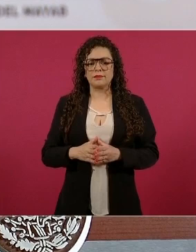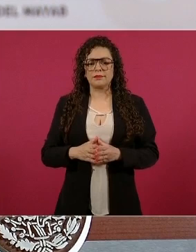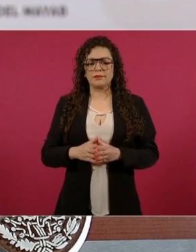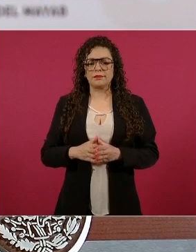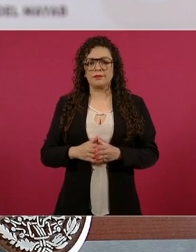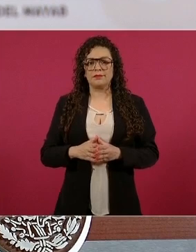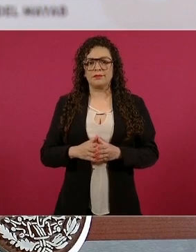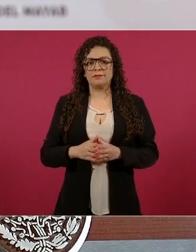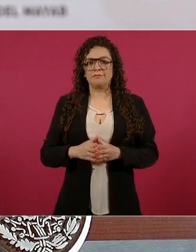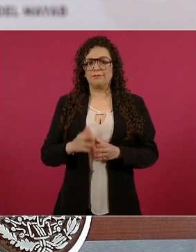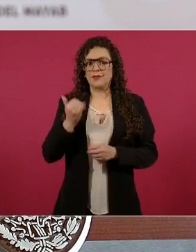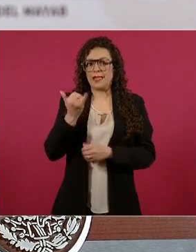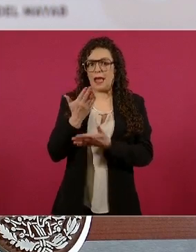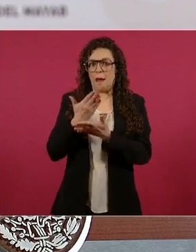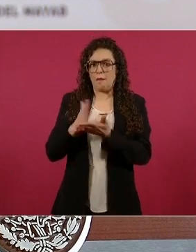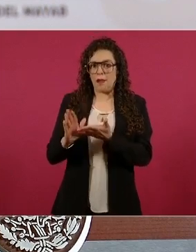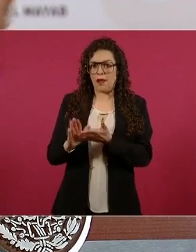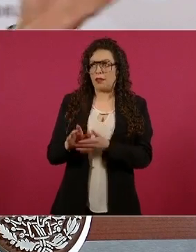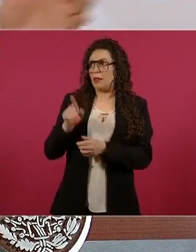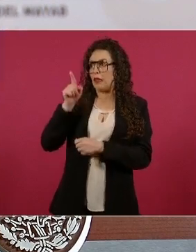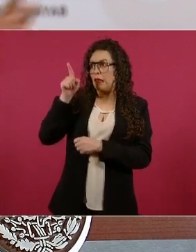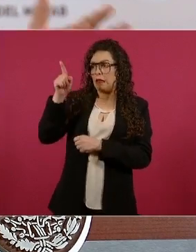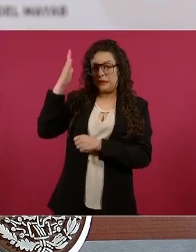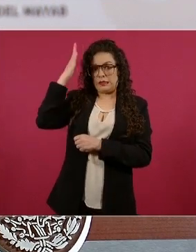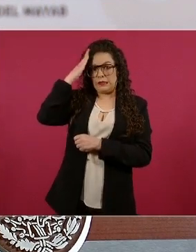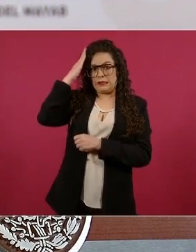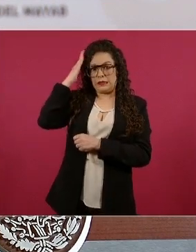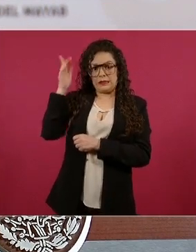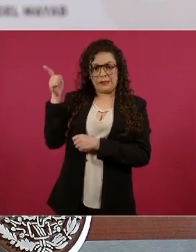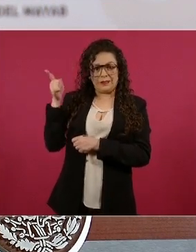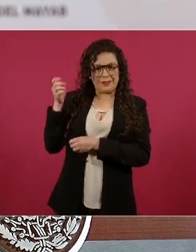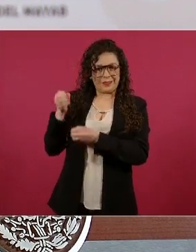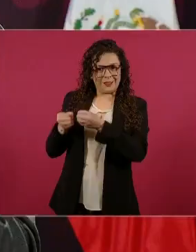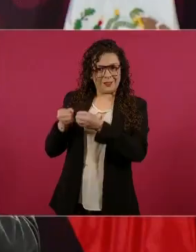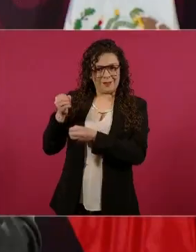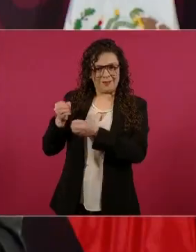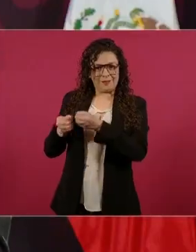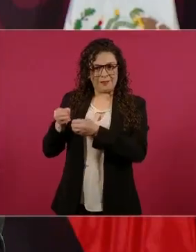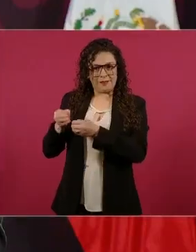trabajadores. Porque ya hablábamos de que los jueces,